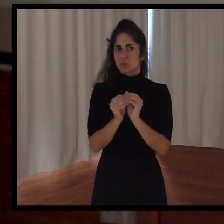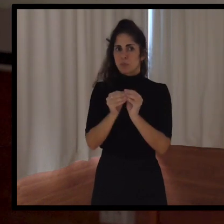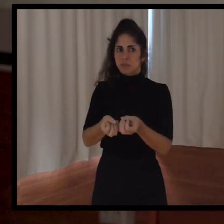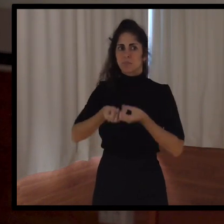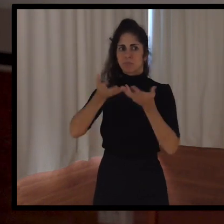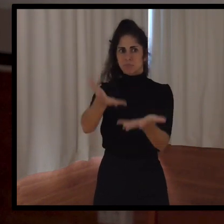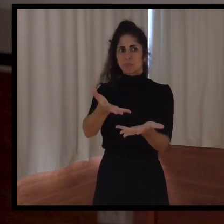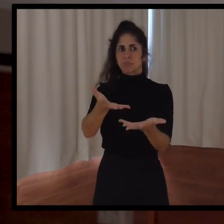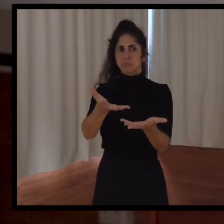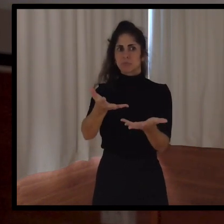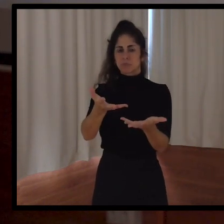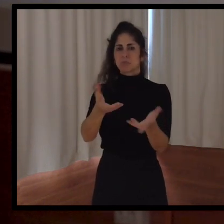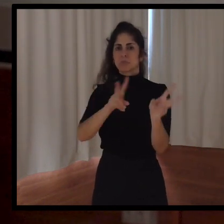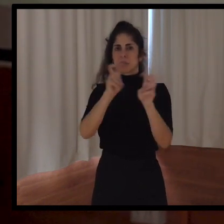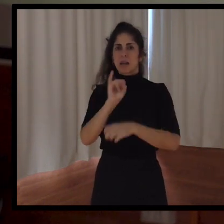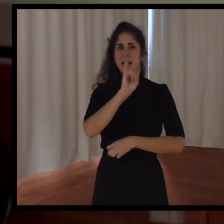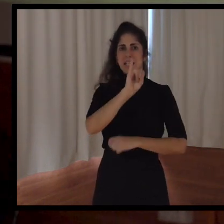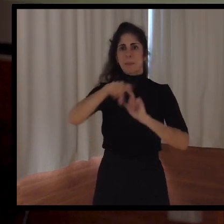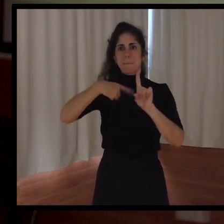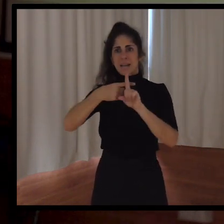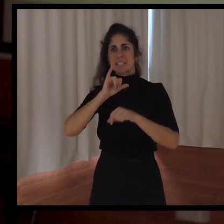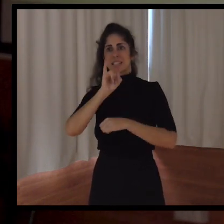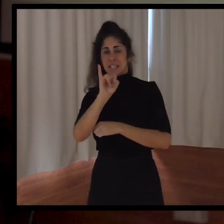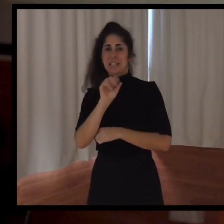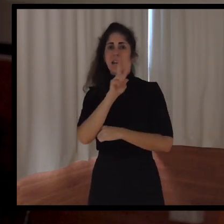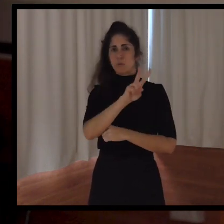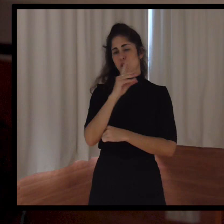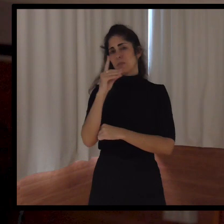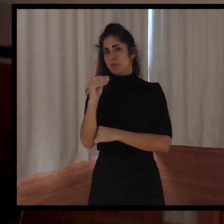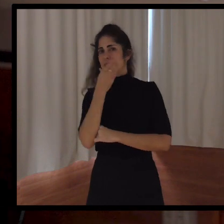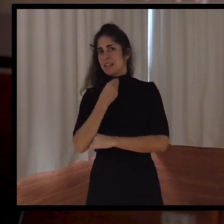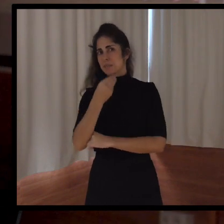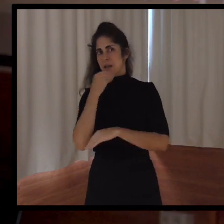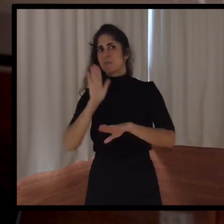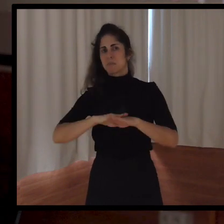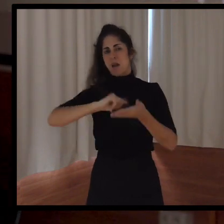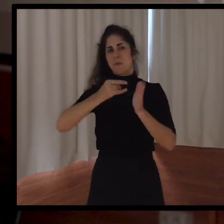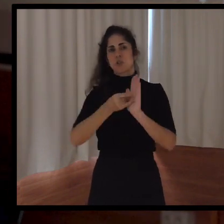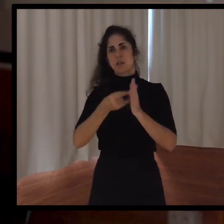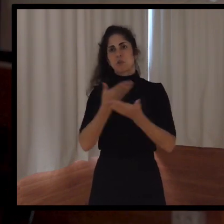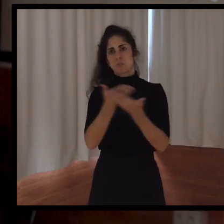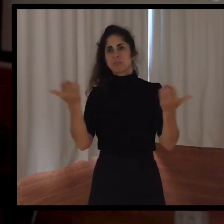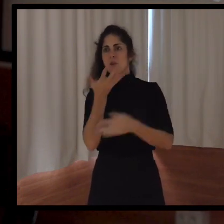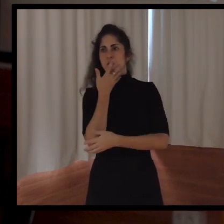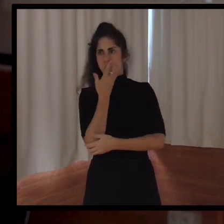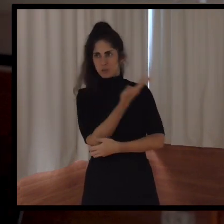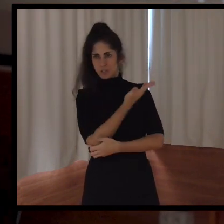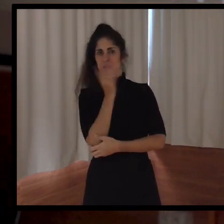el IMAXI de la Unión Deportiva de Las Palmas para que conozcan el proyecto y vean la parte que la Unión Deportiva de